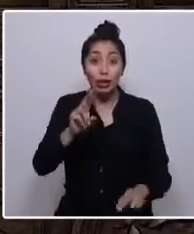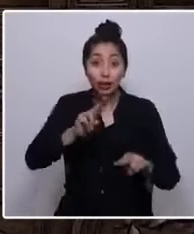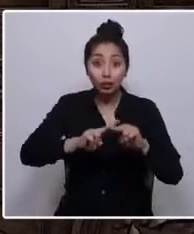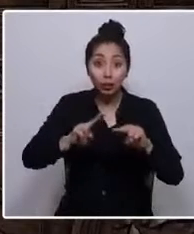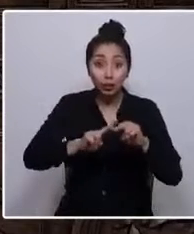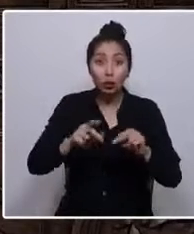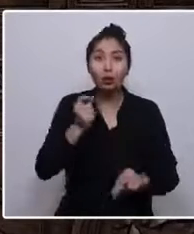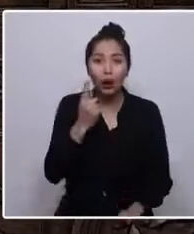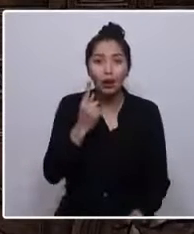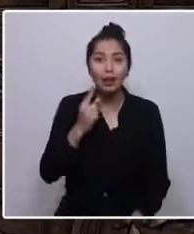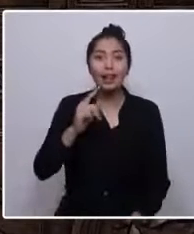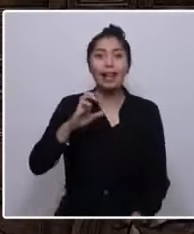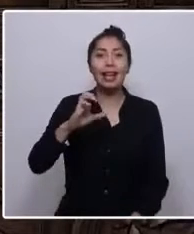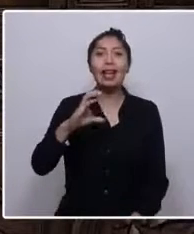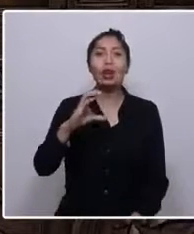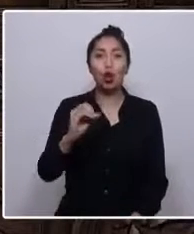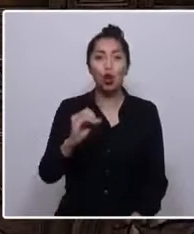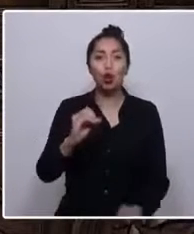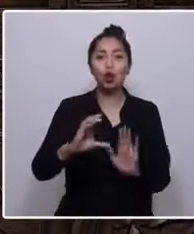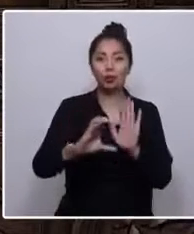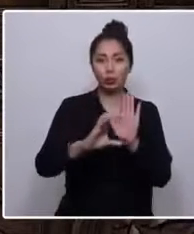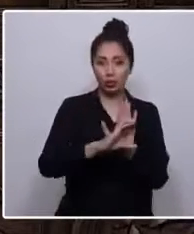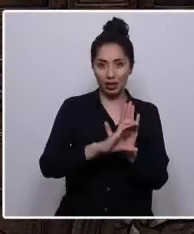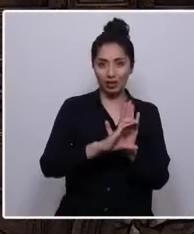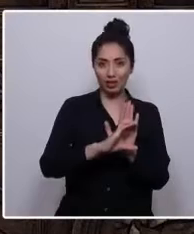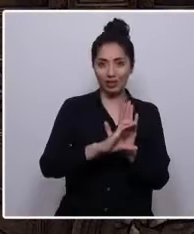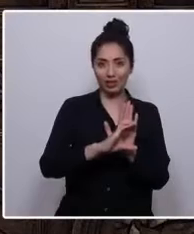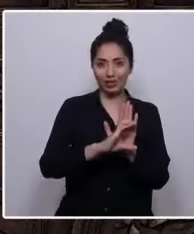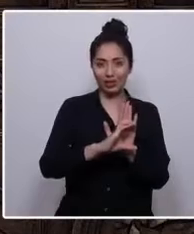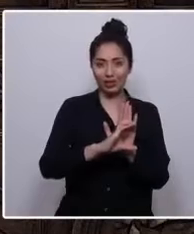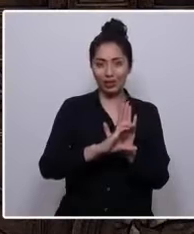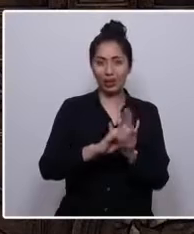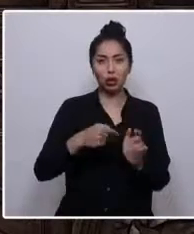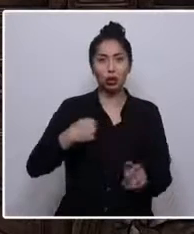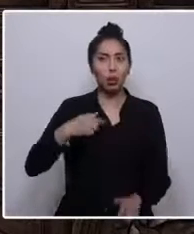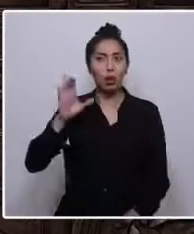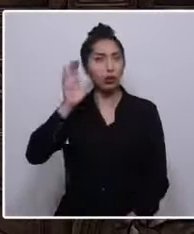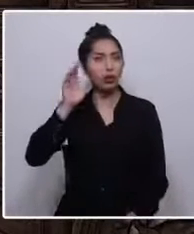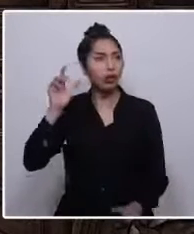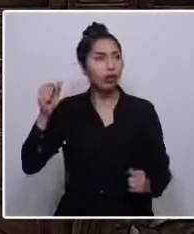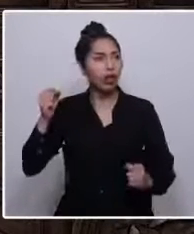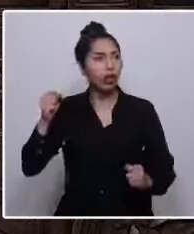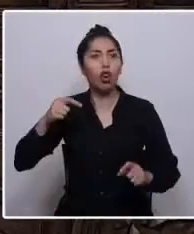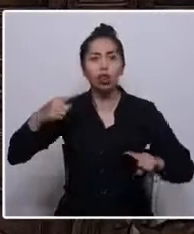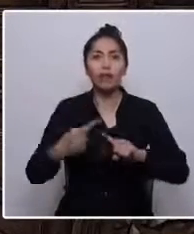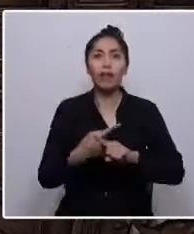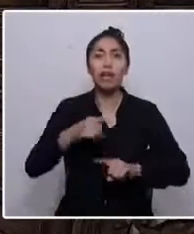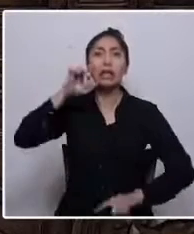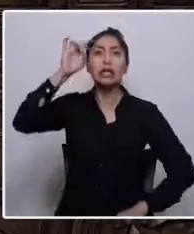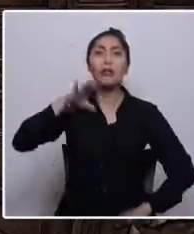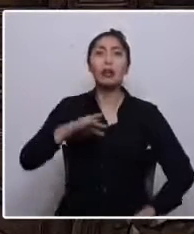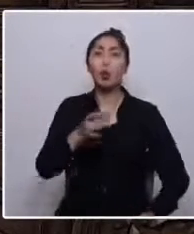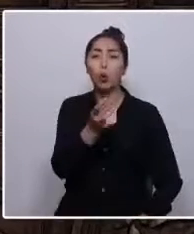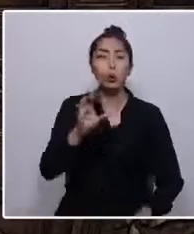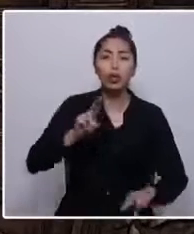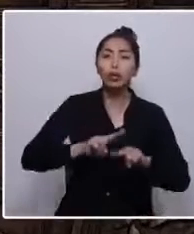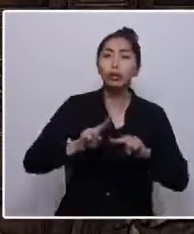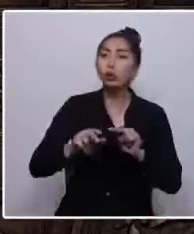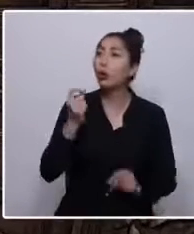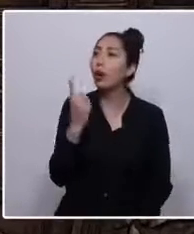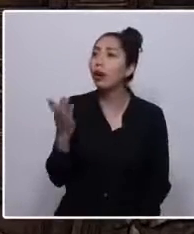Constitución. No lo escuché suficientemente fuerte. Porque sabemos que la única solución...